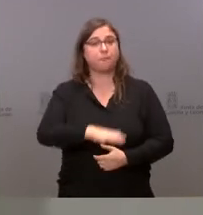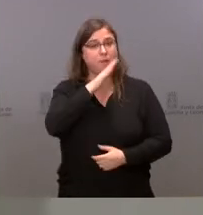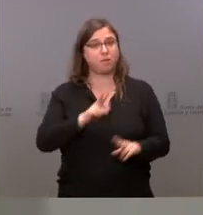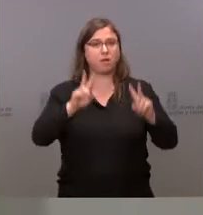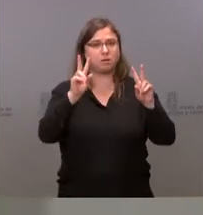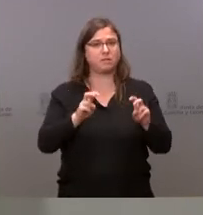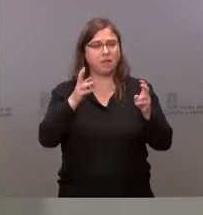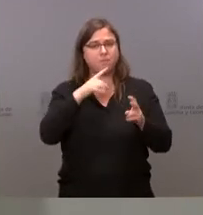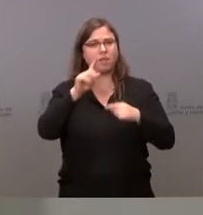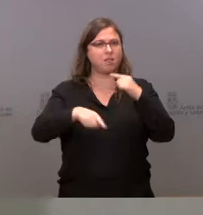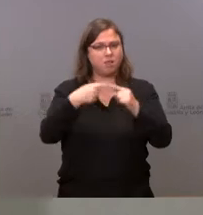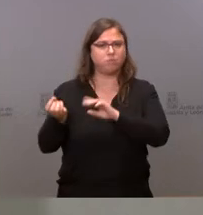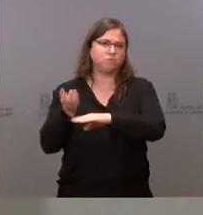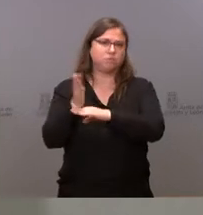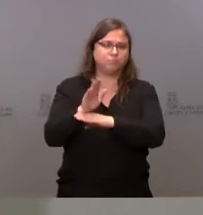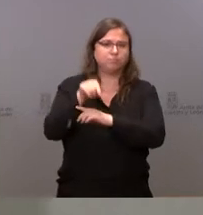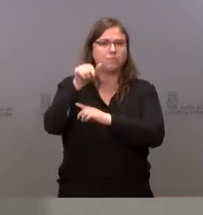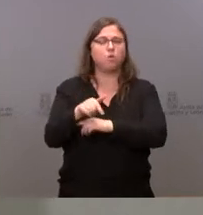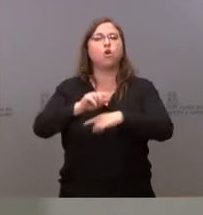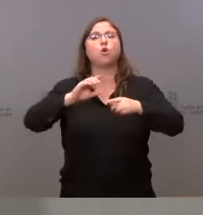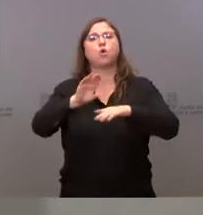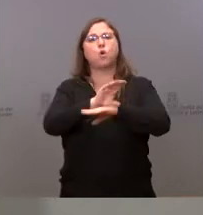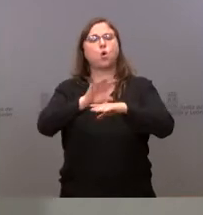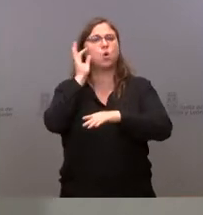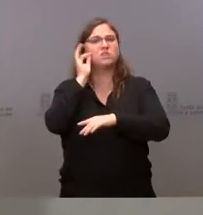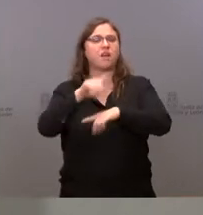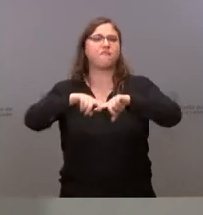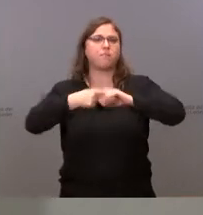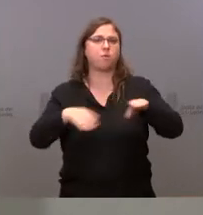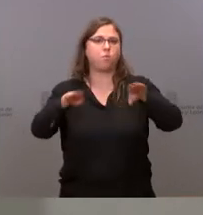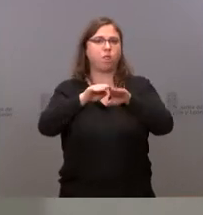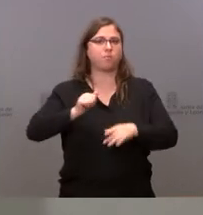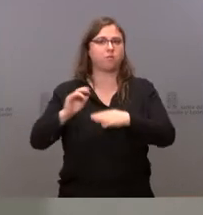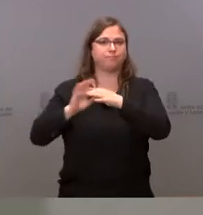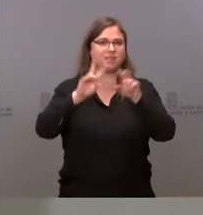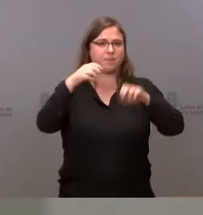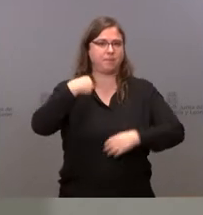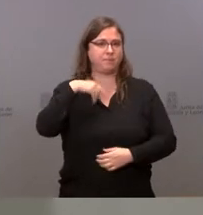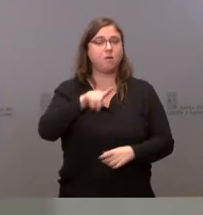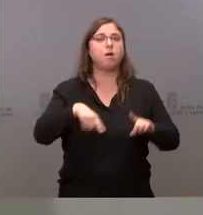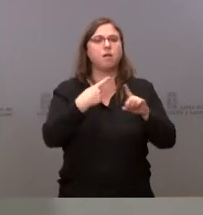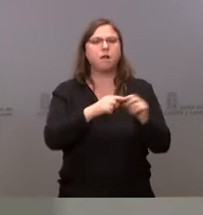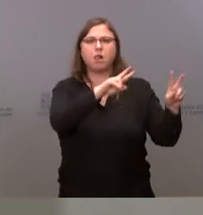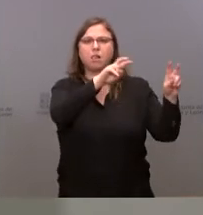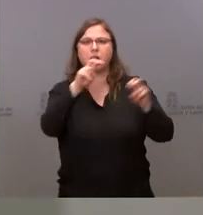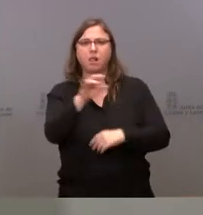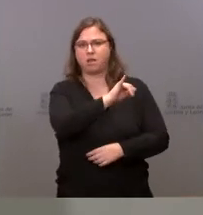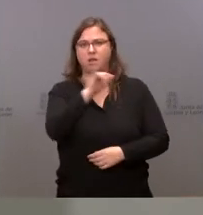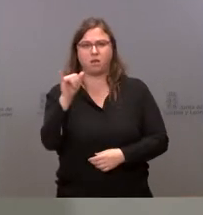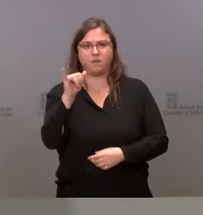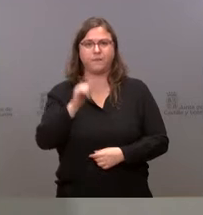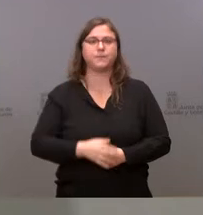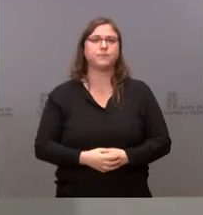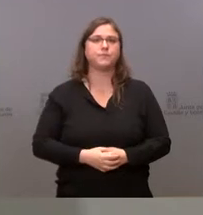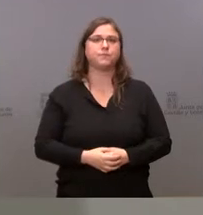tema que luego planteará la consejera de Familia, Igualdad de Oportunidades, tiene que ver con este asunto. Pero luego, como les digo, tenemos varios temas que